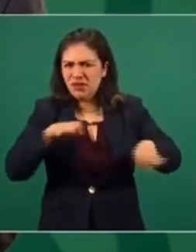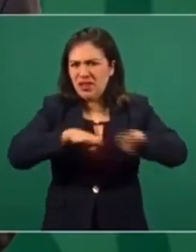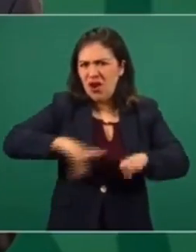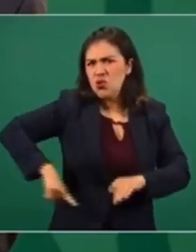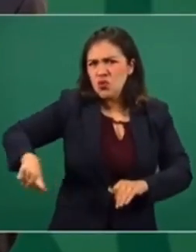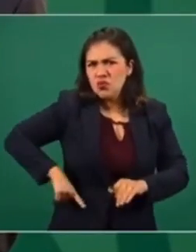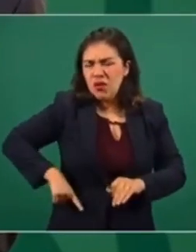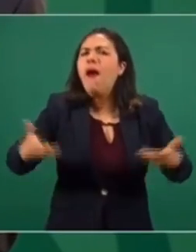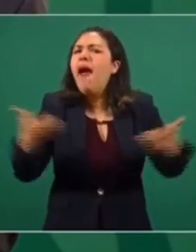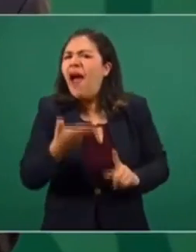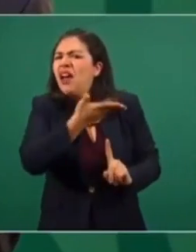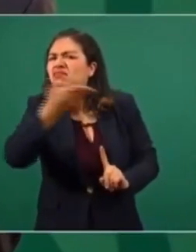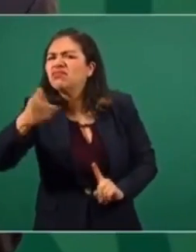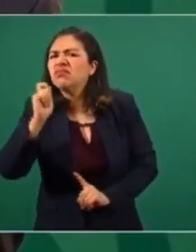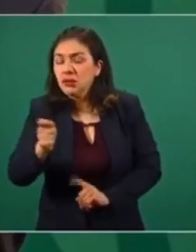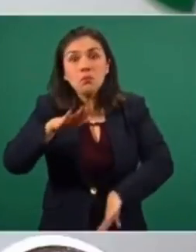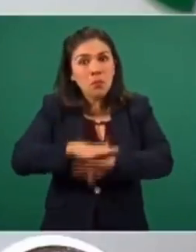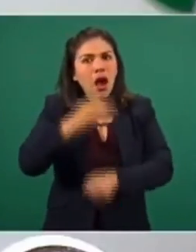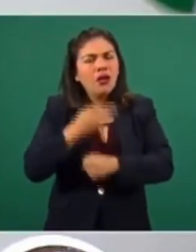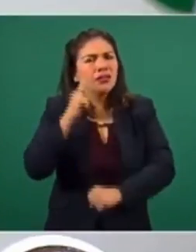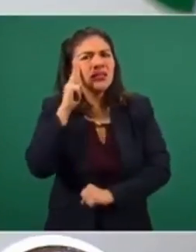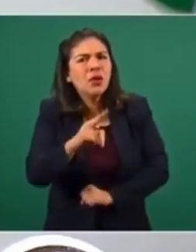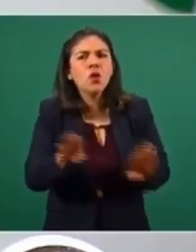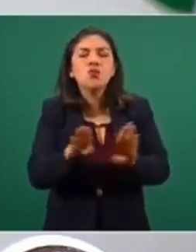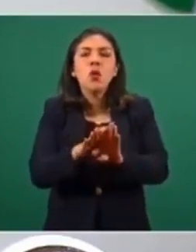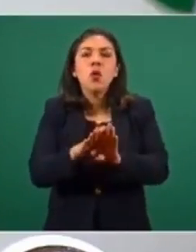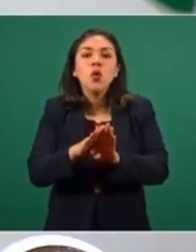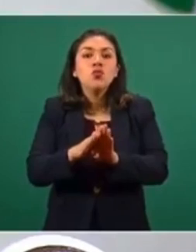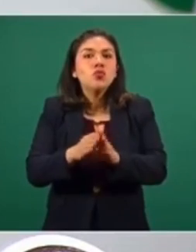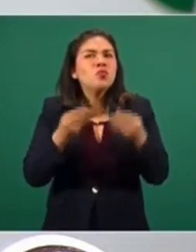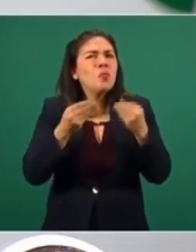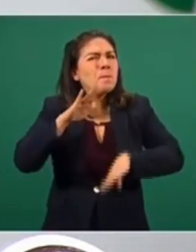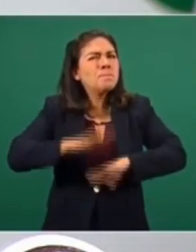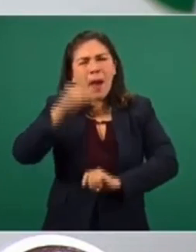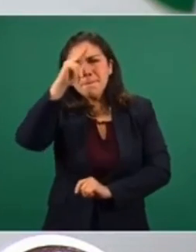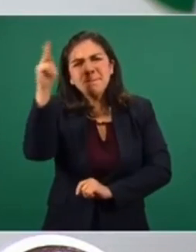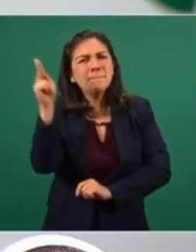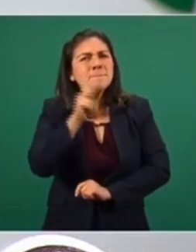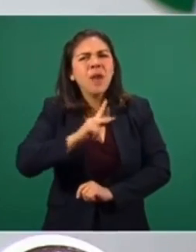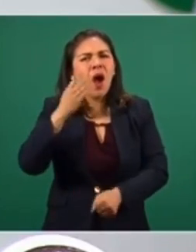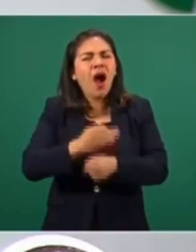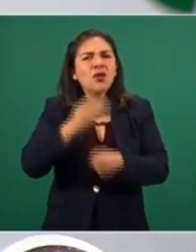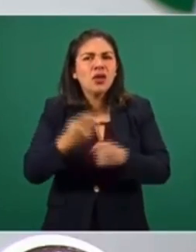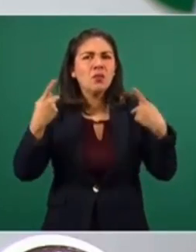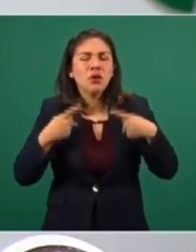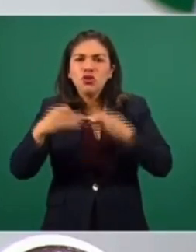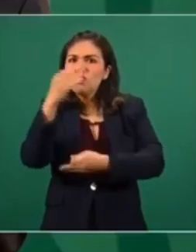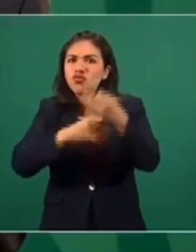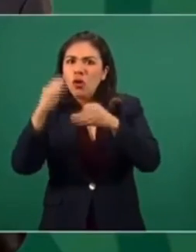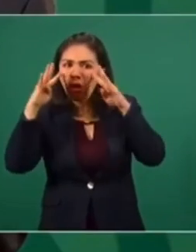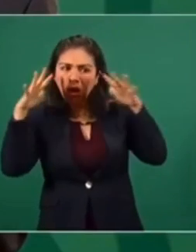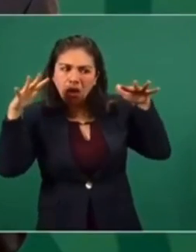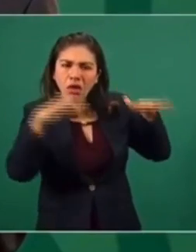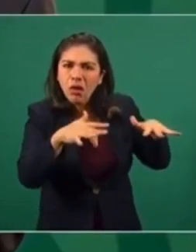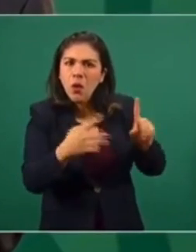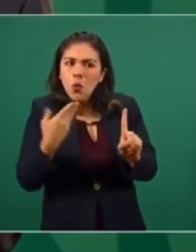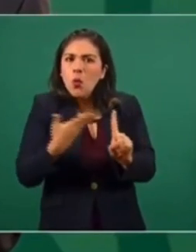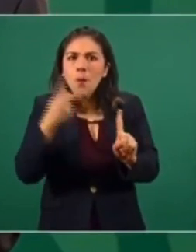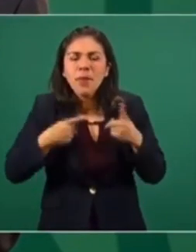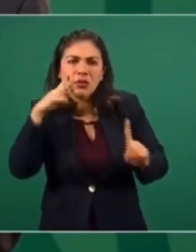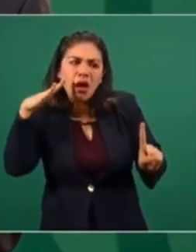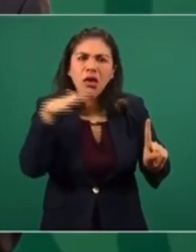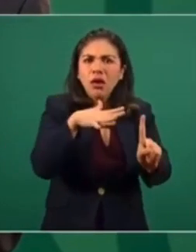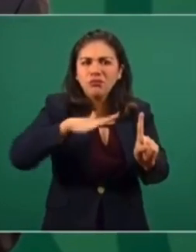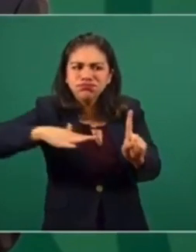Más cuando están muy lampareados, muy